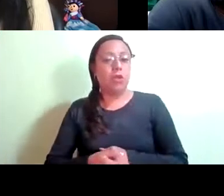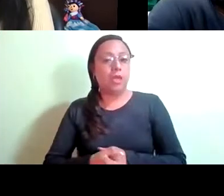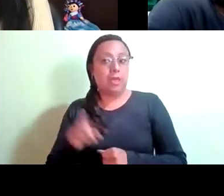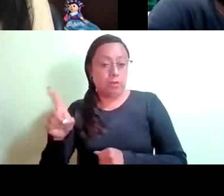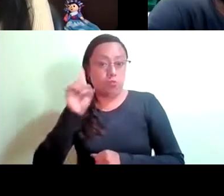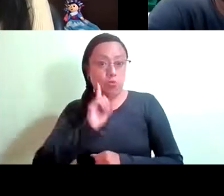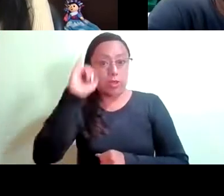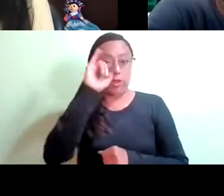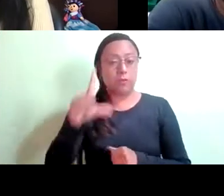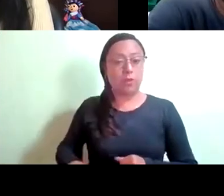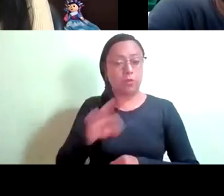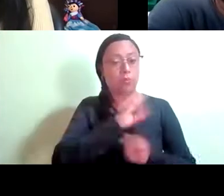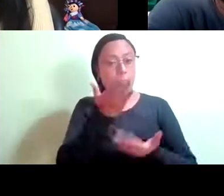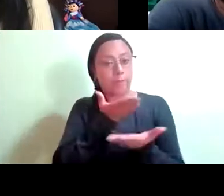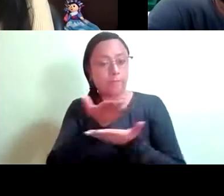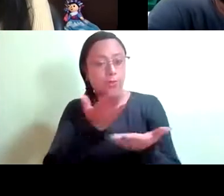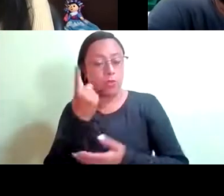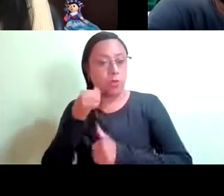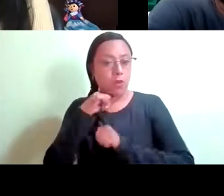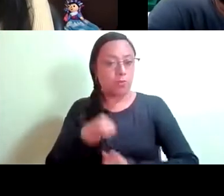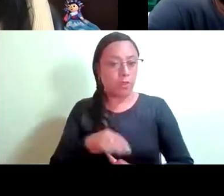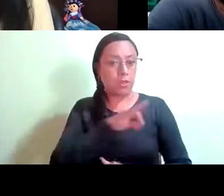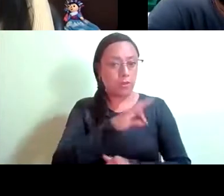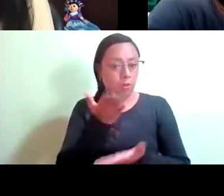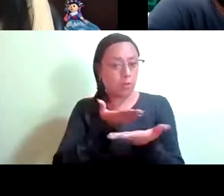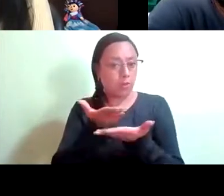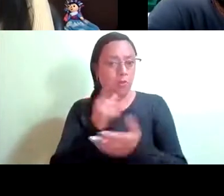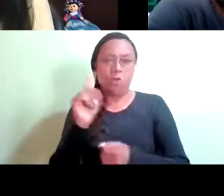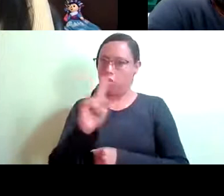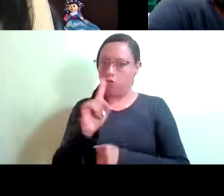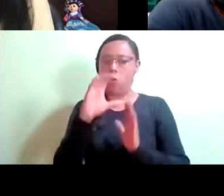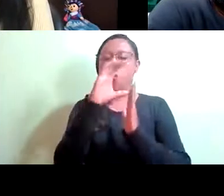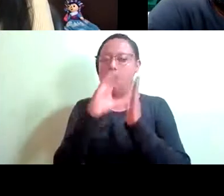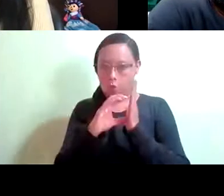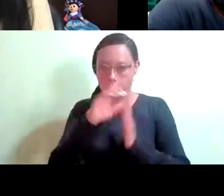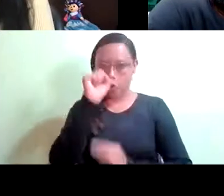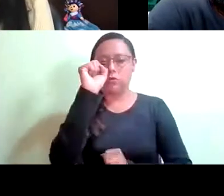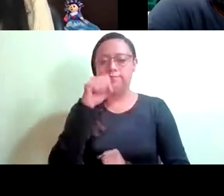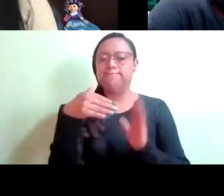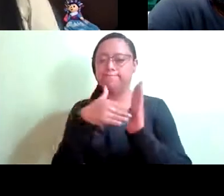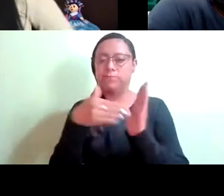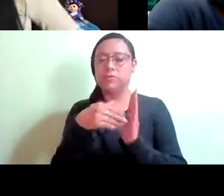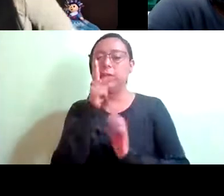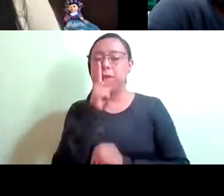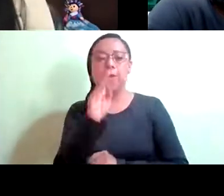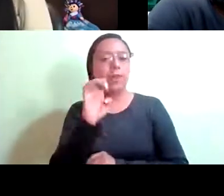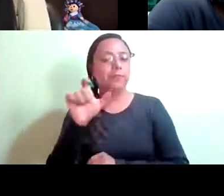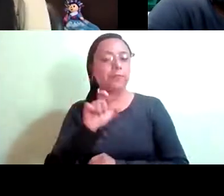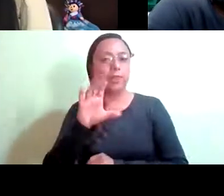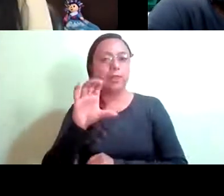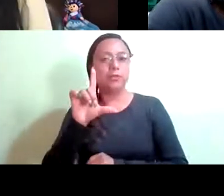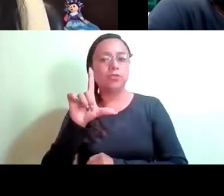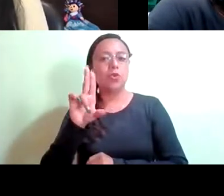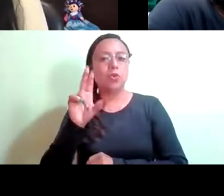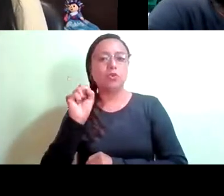es una facultad que puede ser compartida, no. La constitución sí utiliza la palabra exclusivo, y en ese sentido, eh,